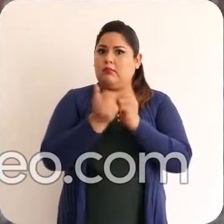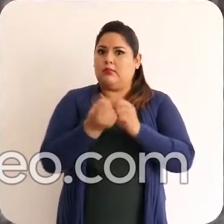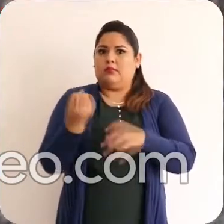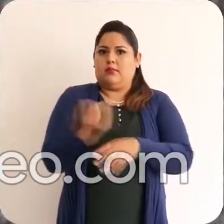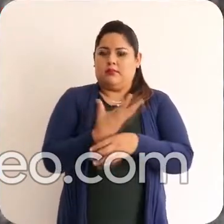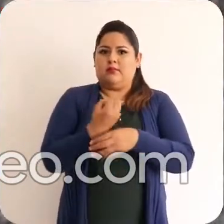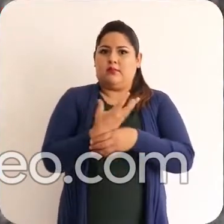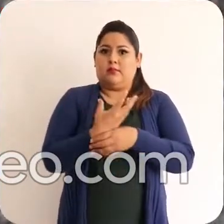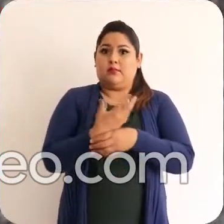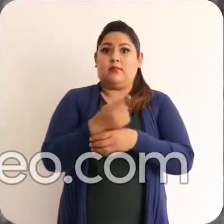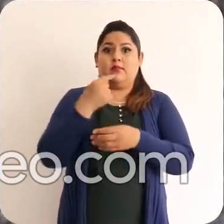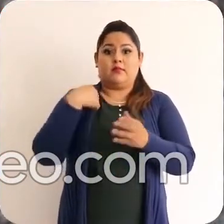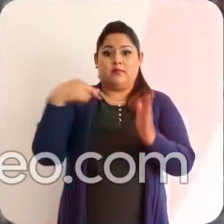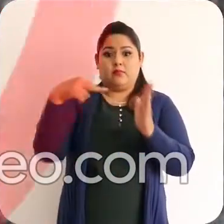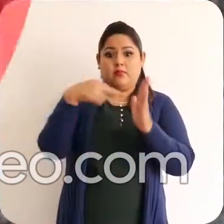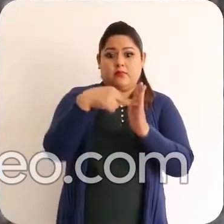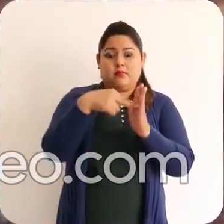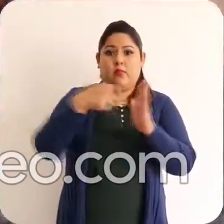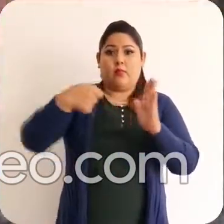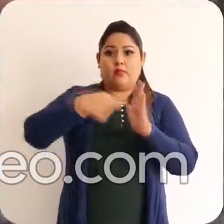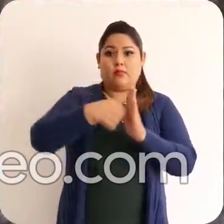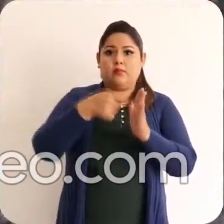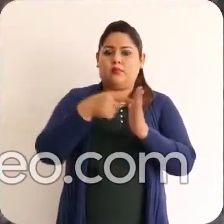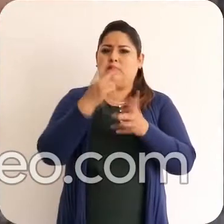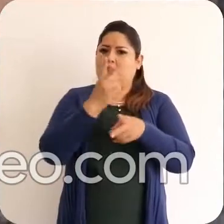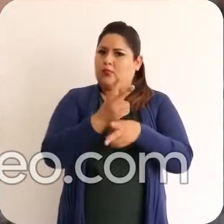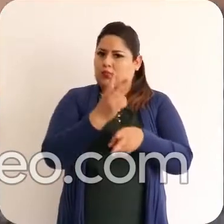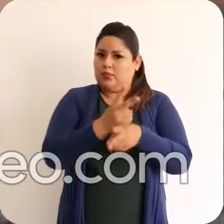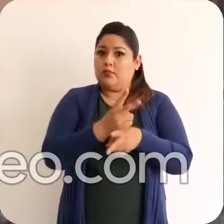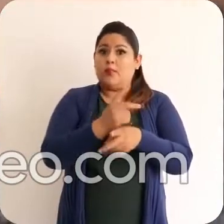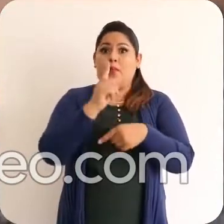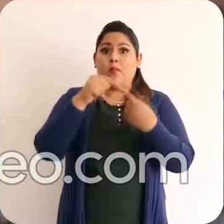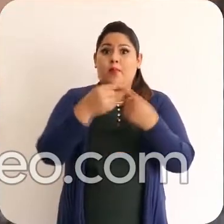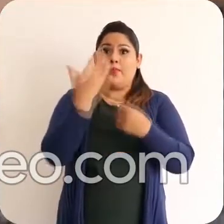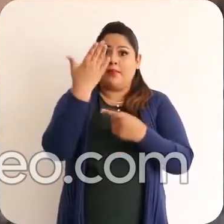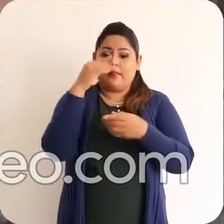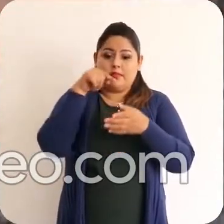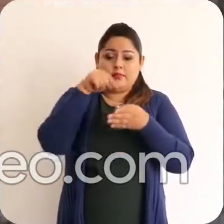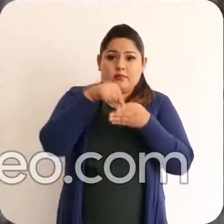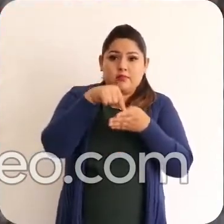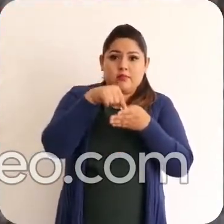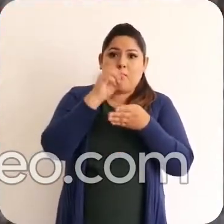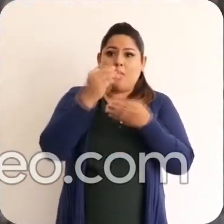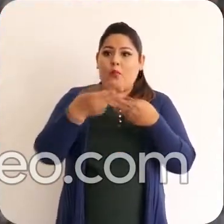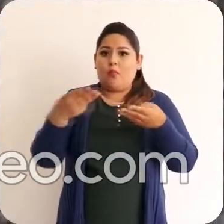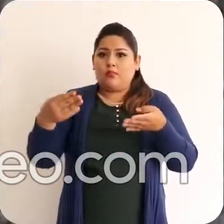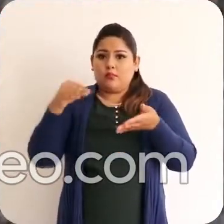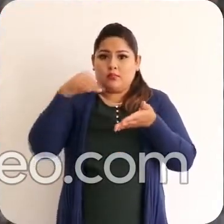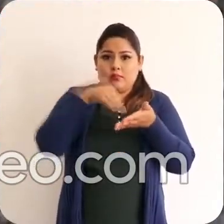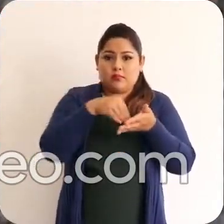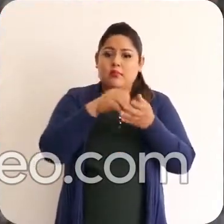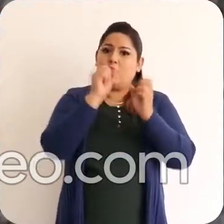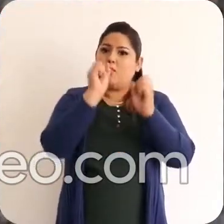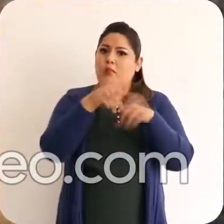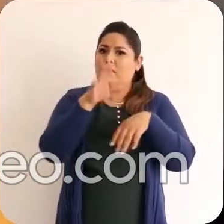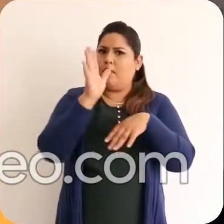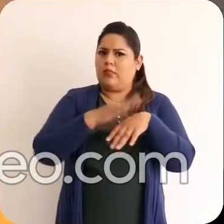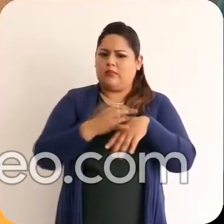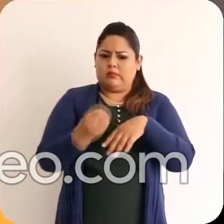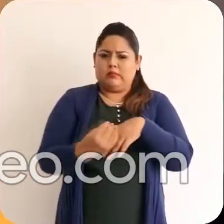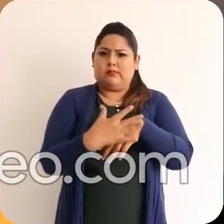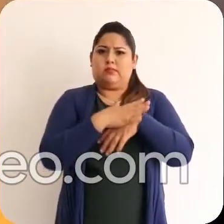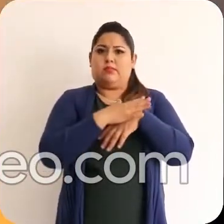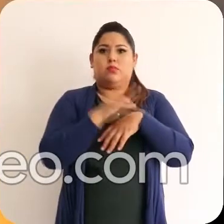Los enchufes o tomacorrientes son peligrosos Si metes los dedos u objetos en ellos, pueden ocasionarte graves quemaduras